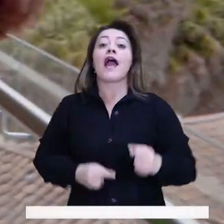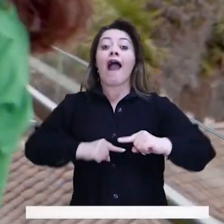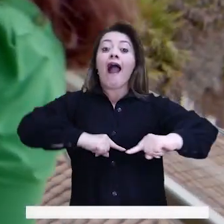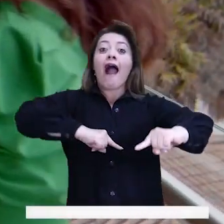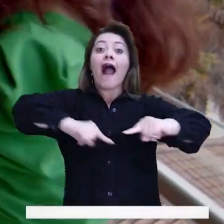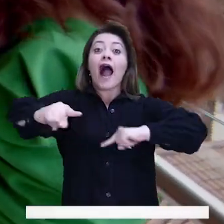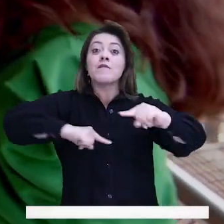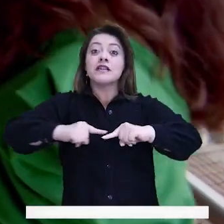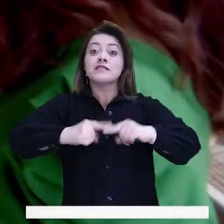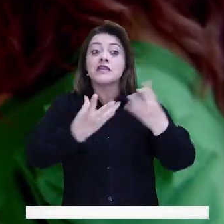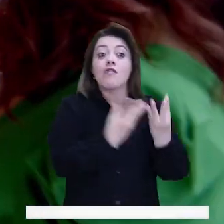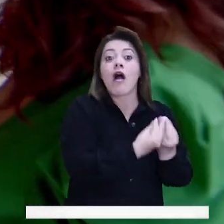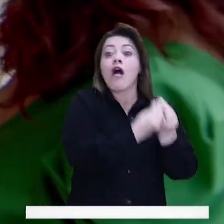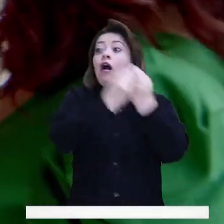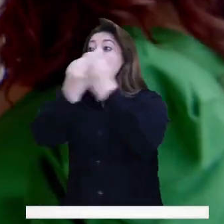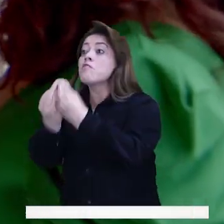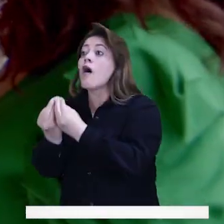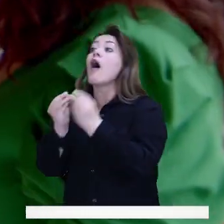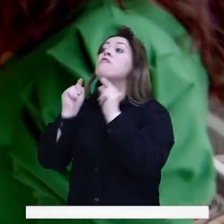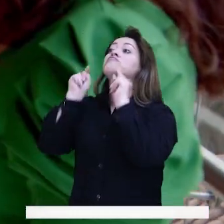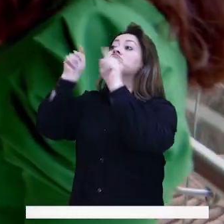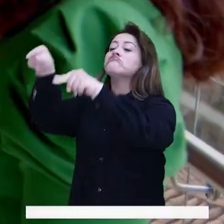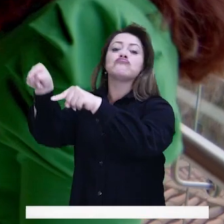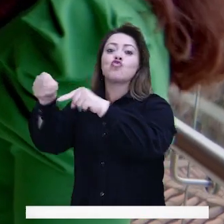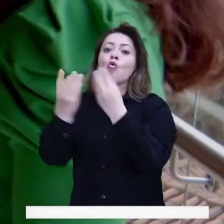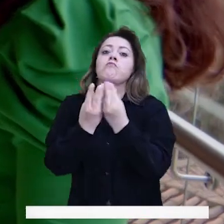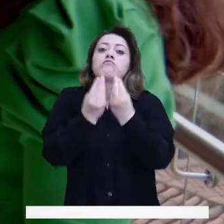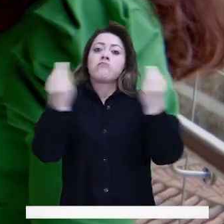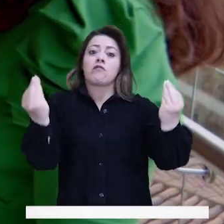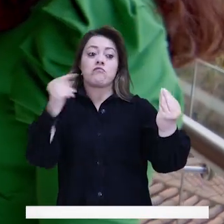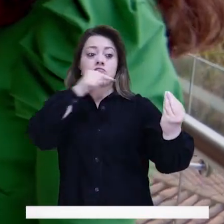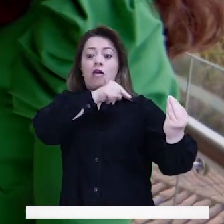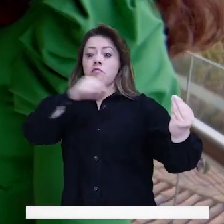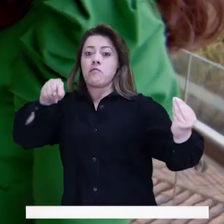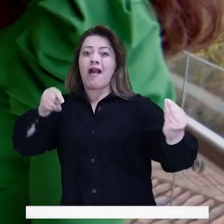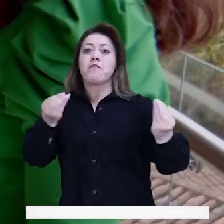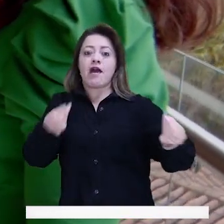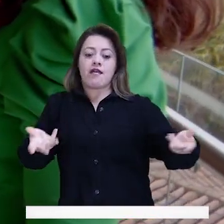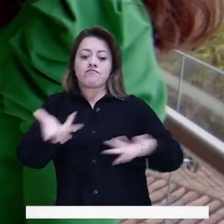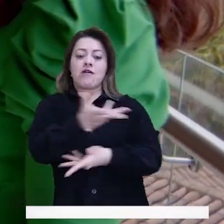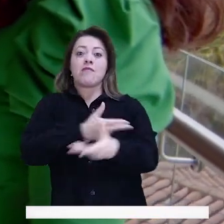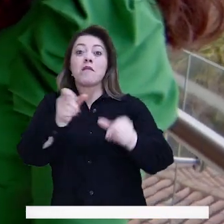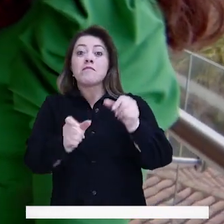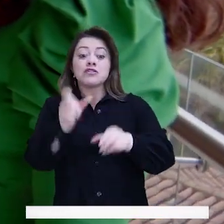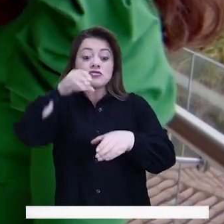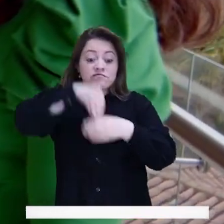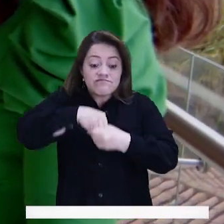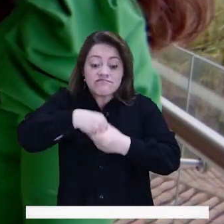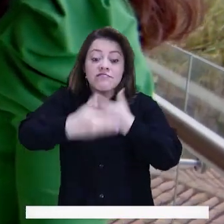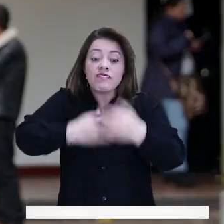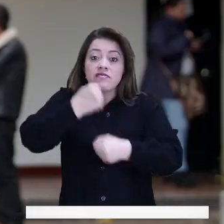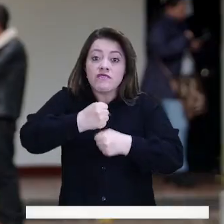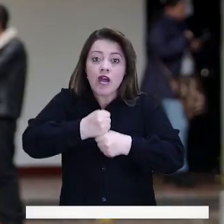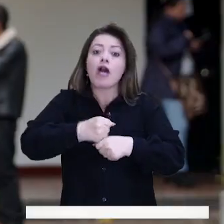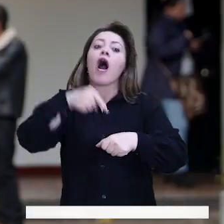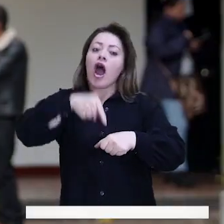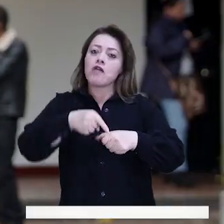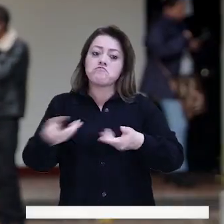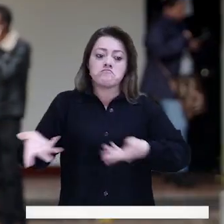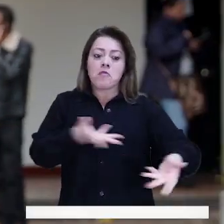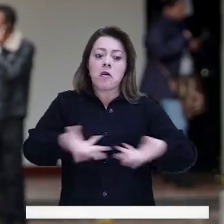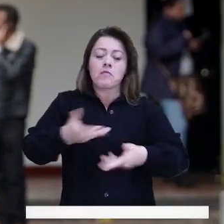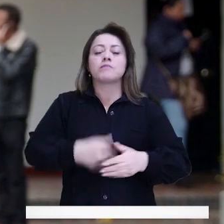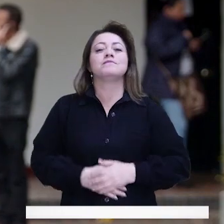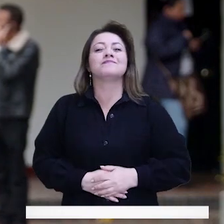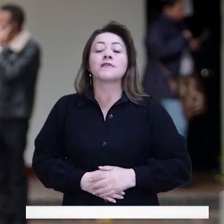parte de la parte administrativa entre los dos edificios para que tengamos comunicación con los funcionarios de planta del Consejo de Bogotá. Bueno, doctor